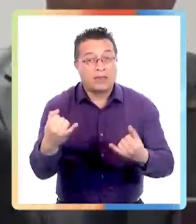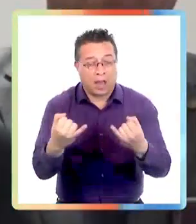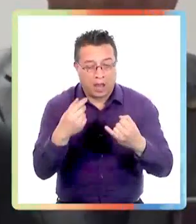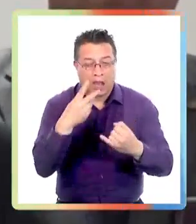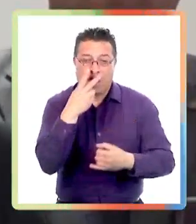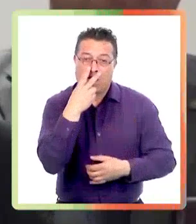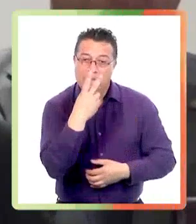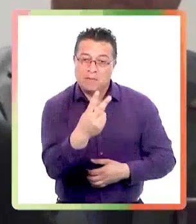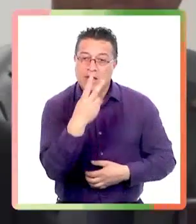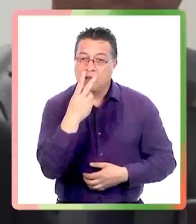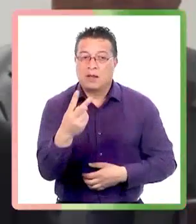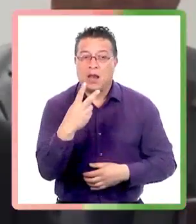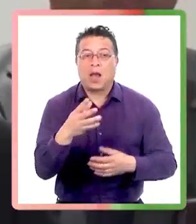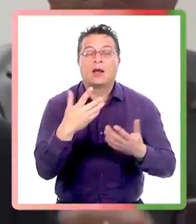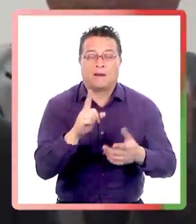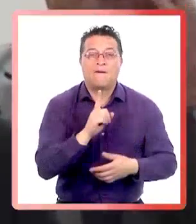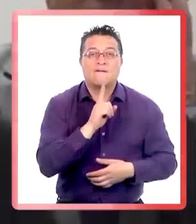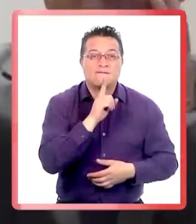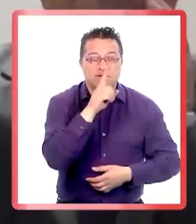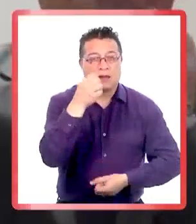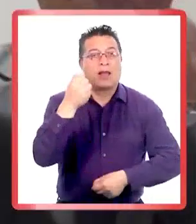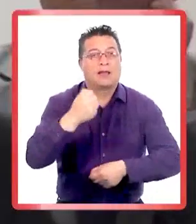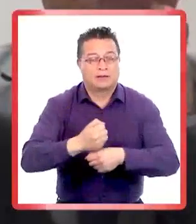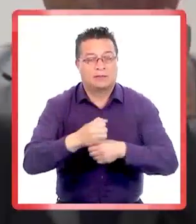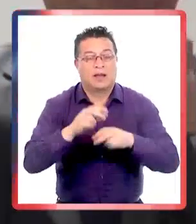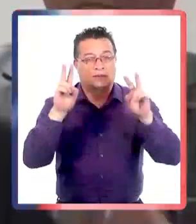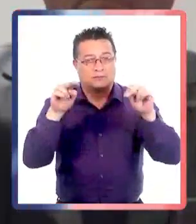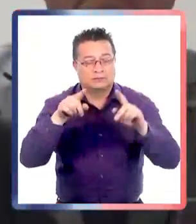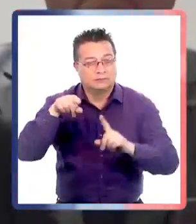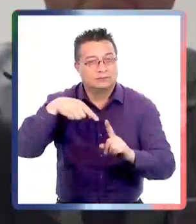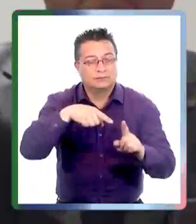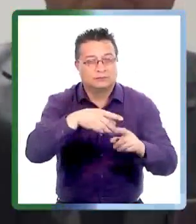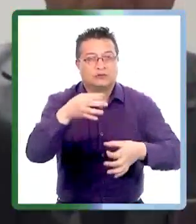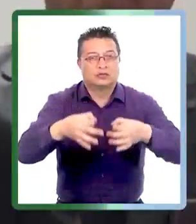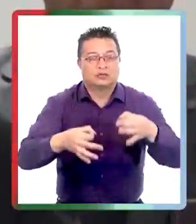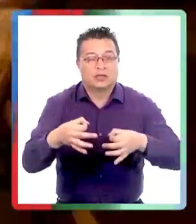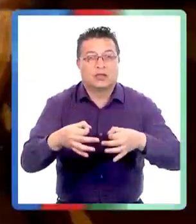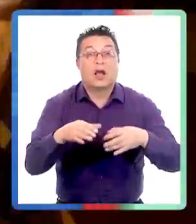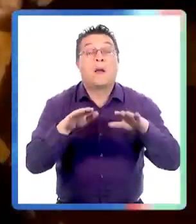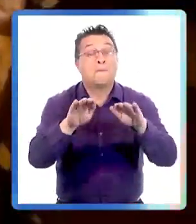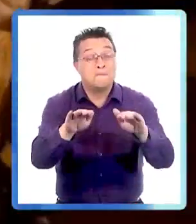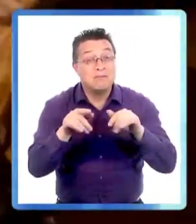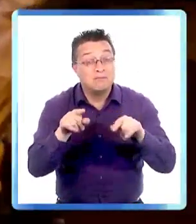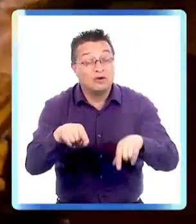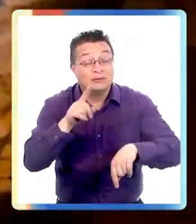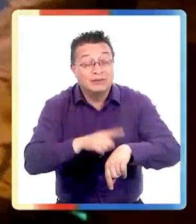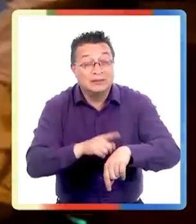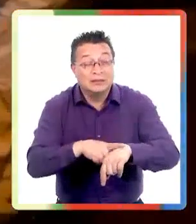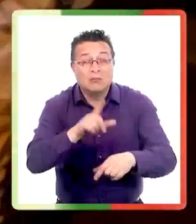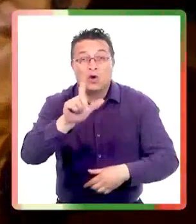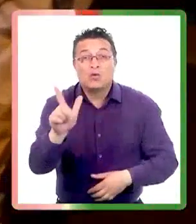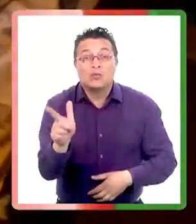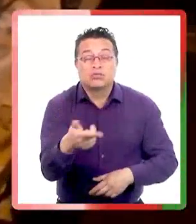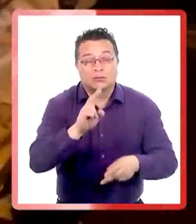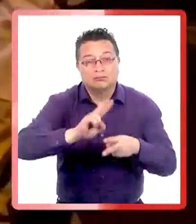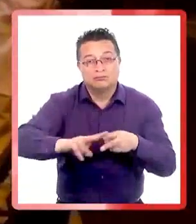importante porque va a permitirle al país mirar la eficacia en materia de la persecución penal. No es lo mismo el tiempo que se ha